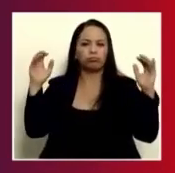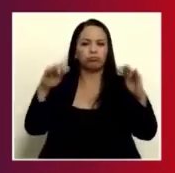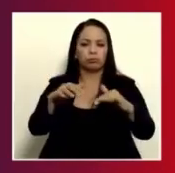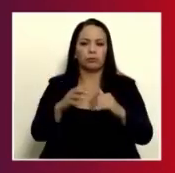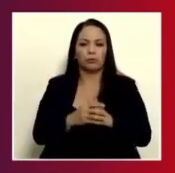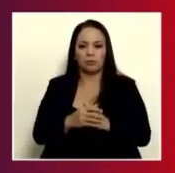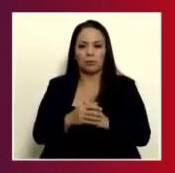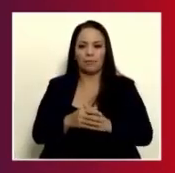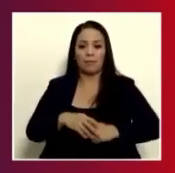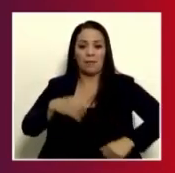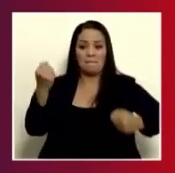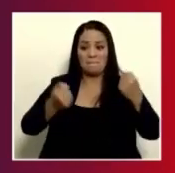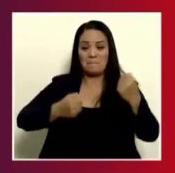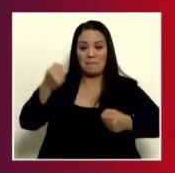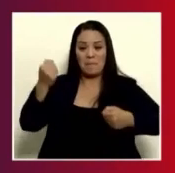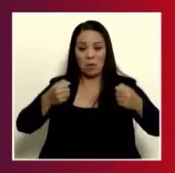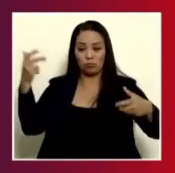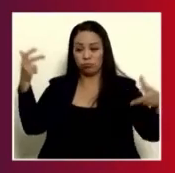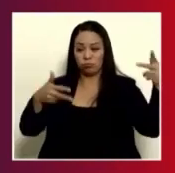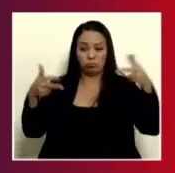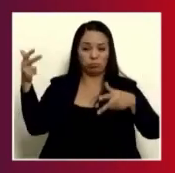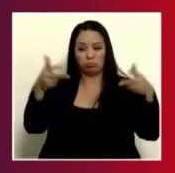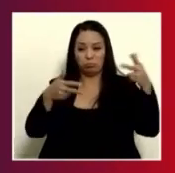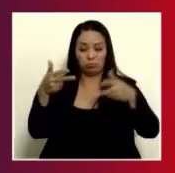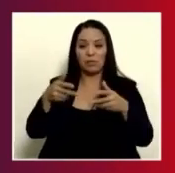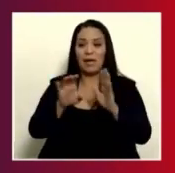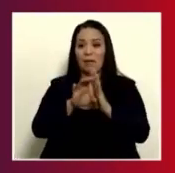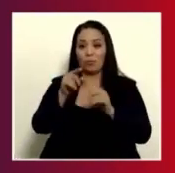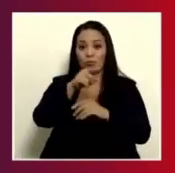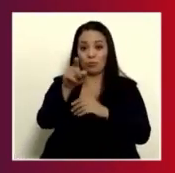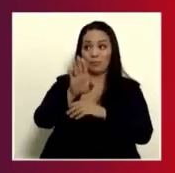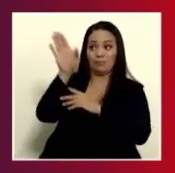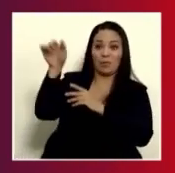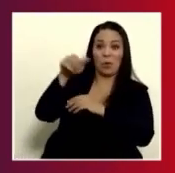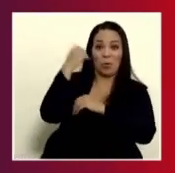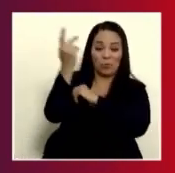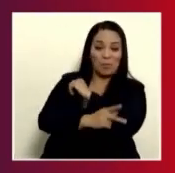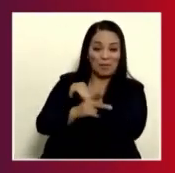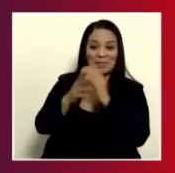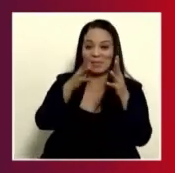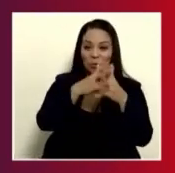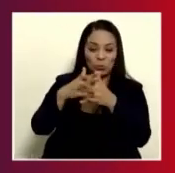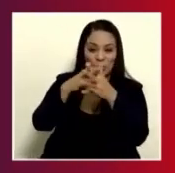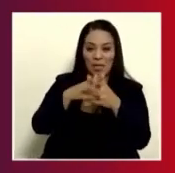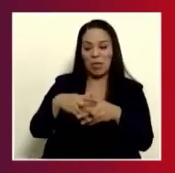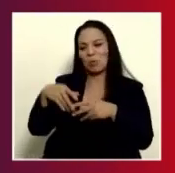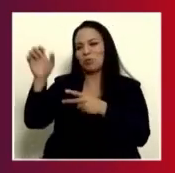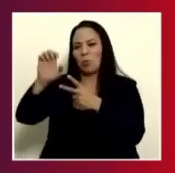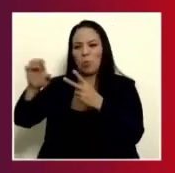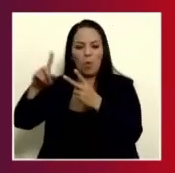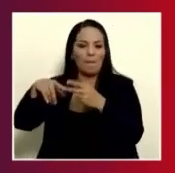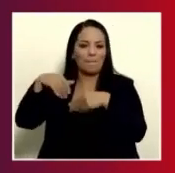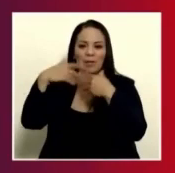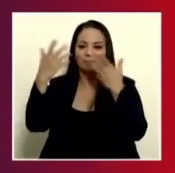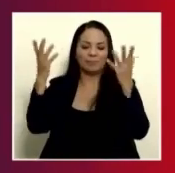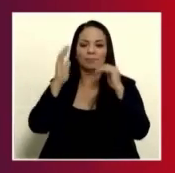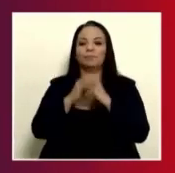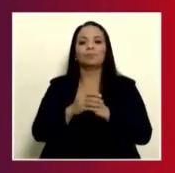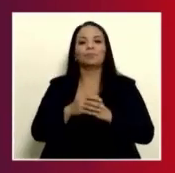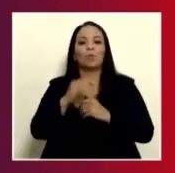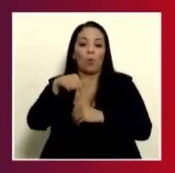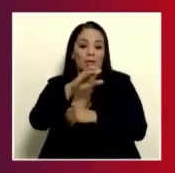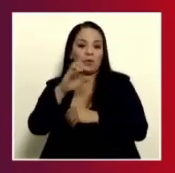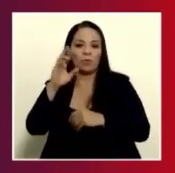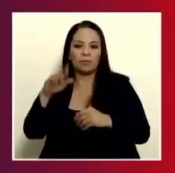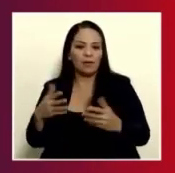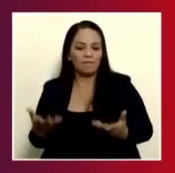cantidad de vehículos, si usted estuviera en Reino Unido, si usted estuviera en Estados Unidos, o si estamos en Costa Rica de igual manera,